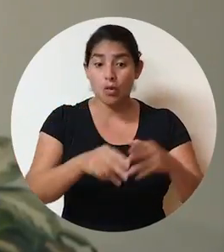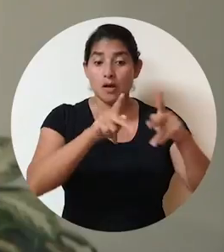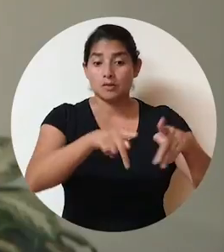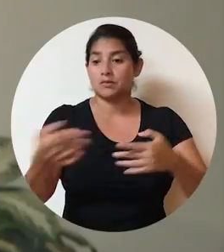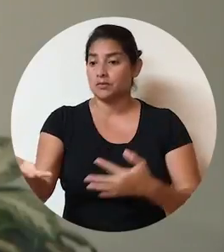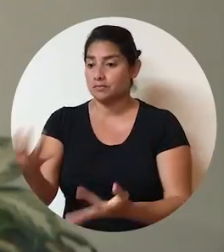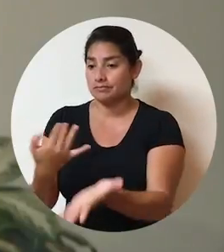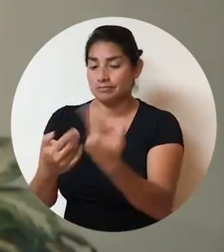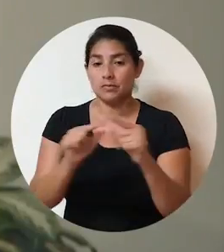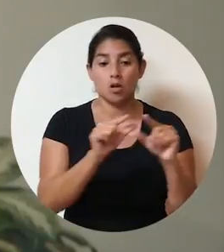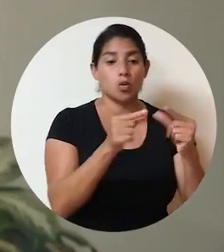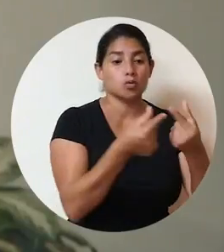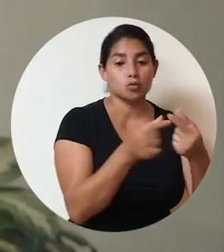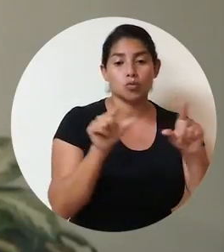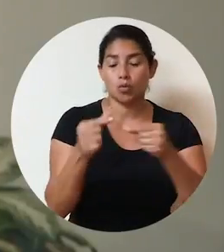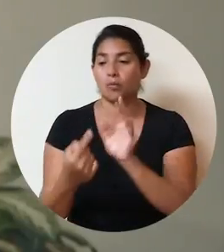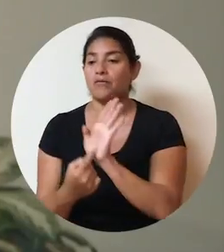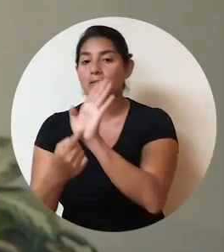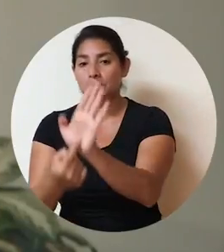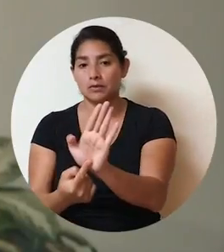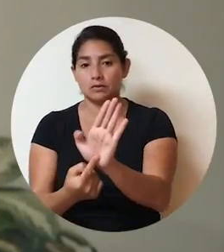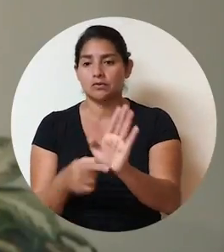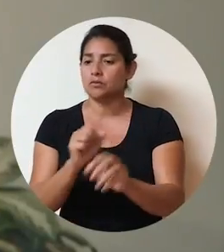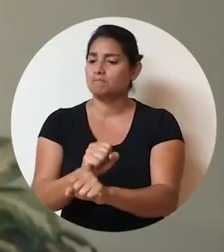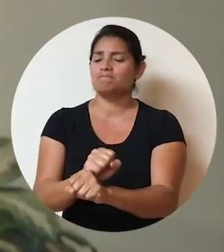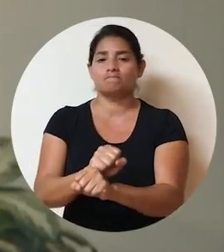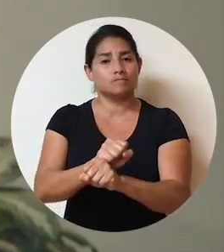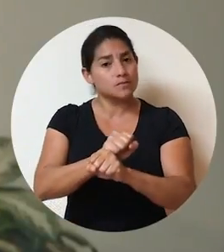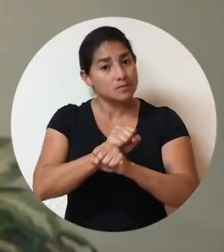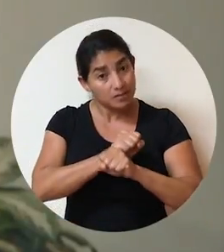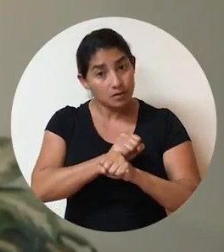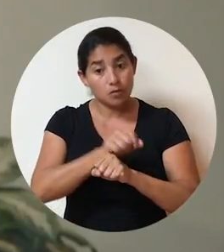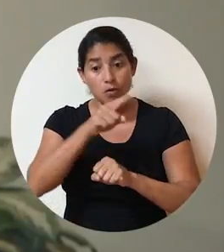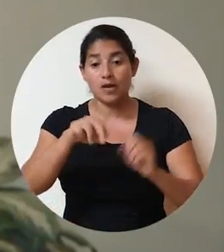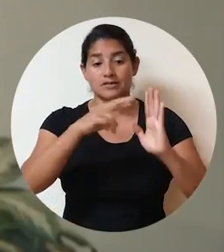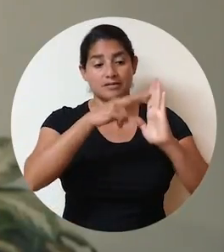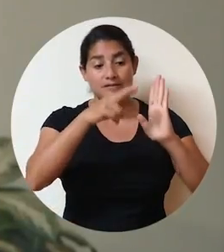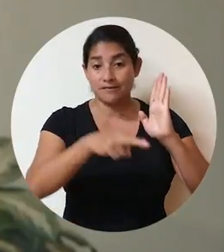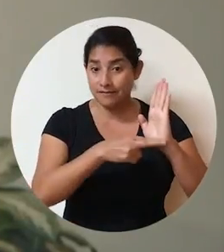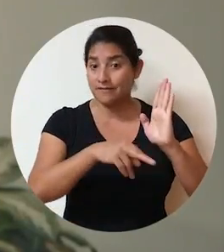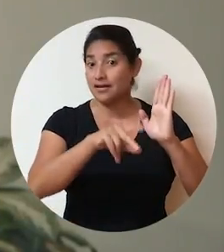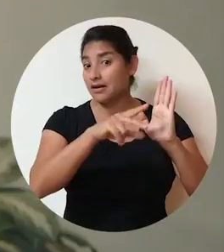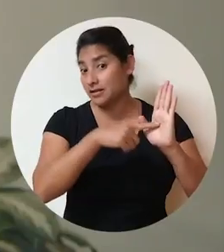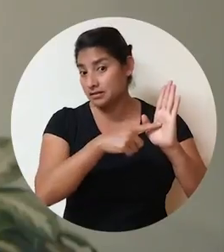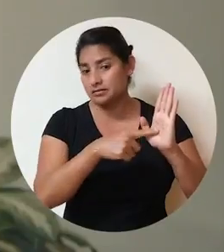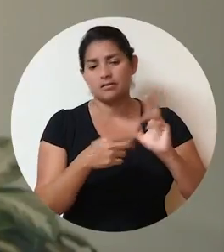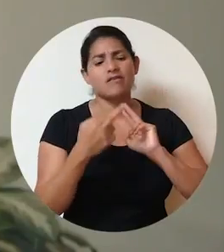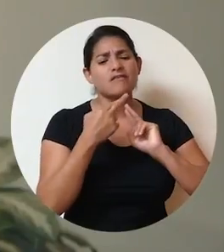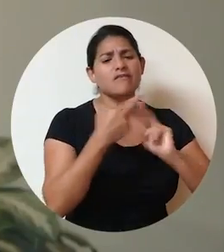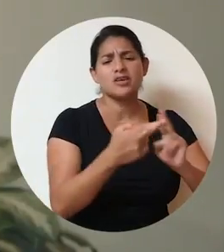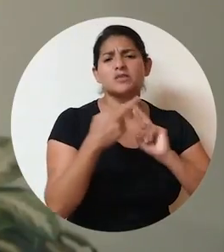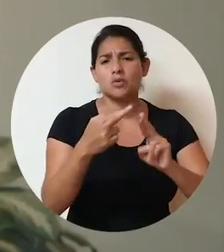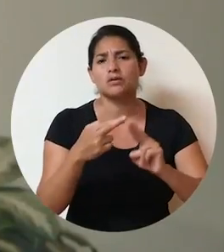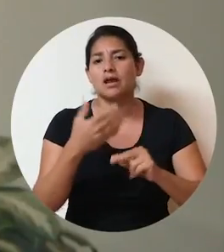todos los actores. Aseguro que estas reglas responden al